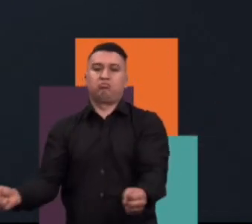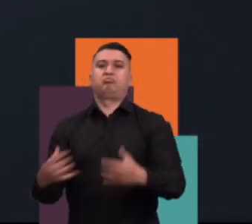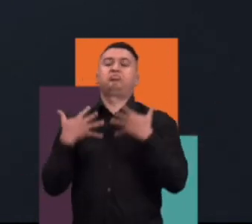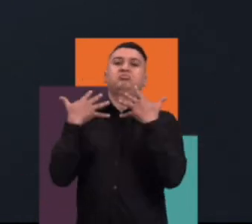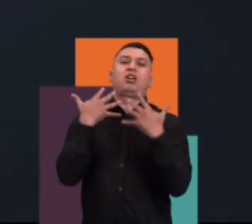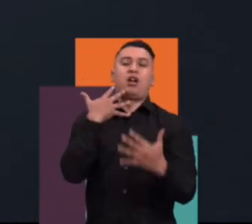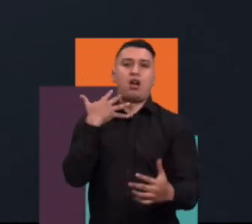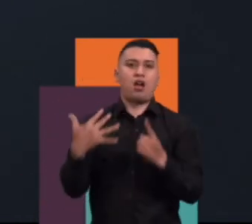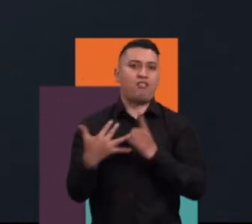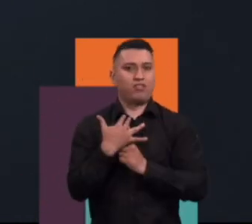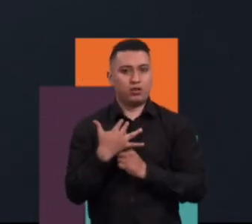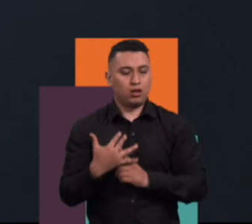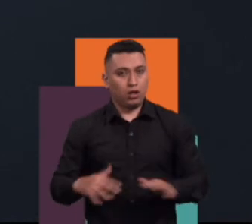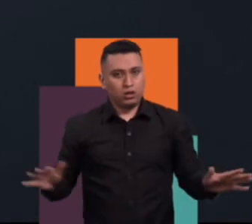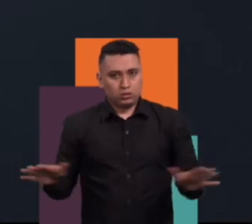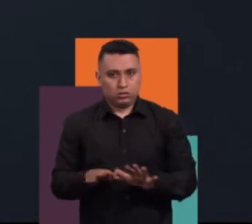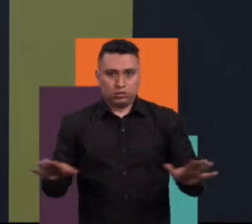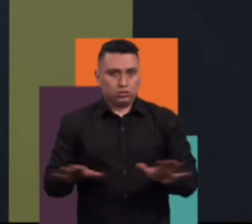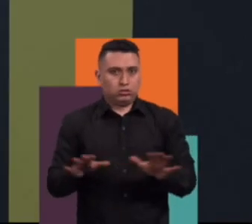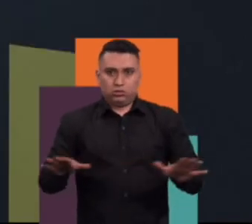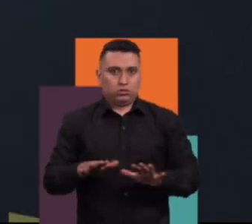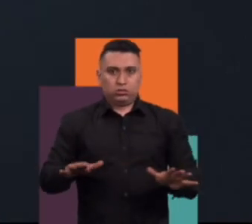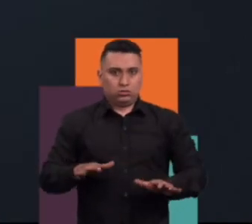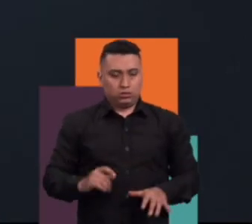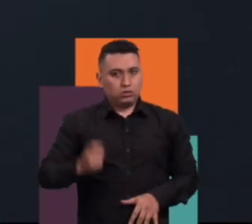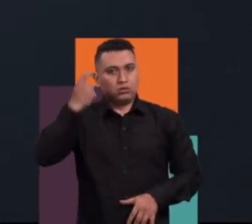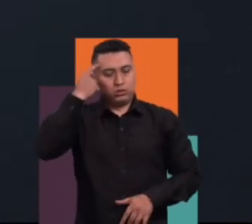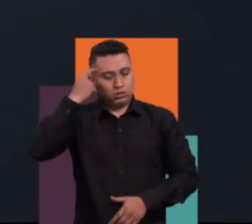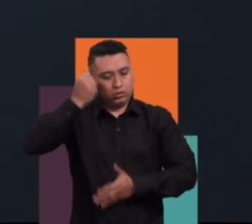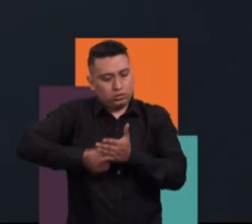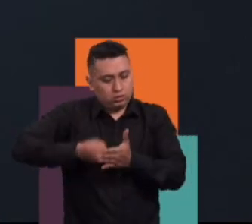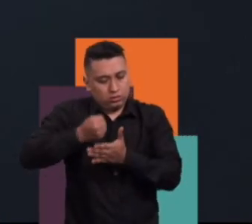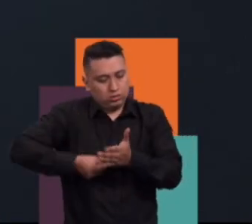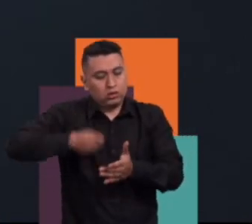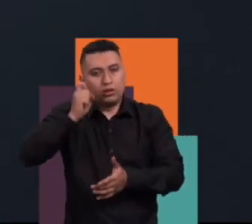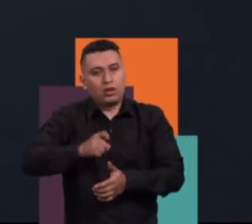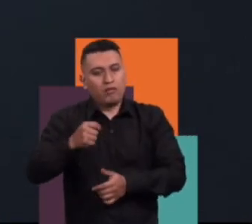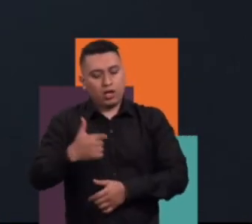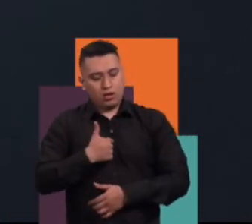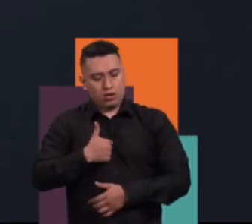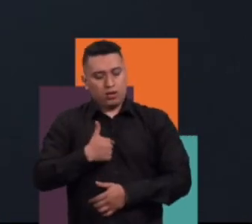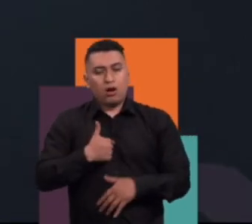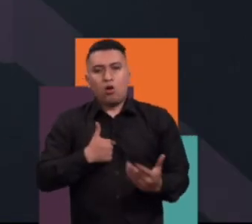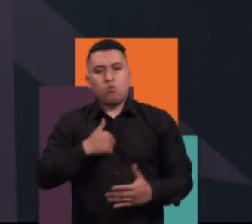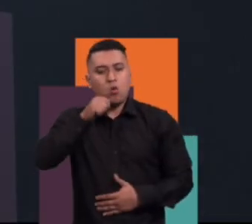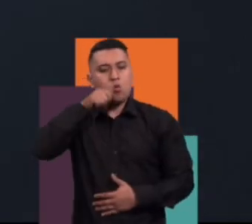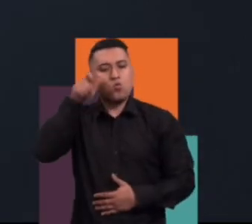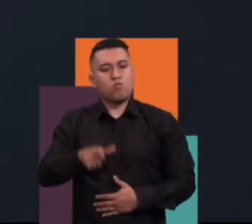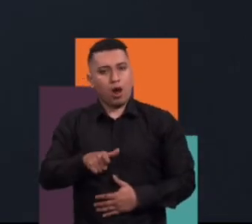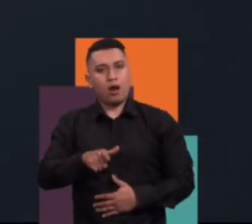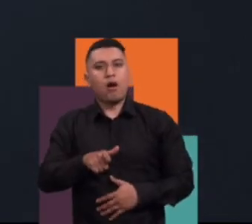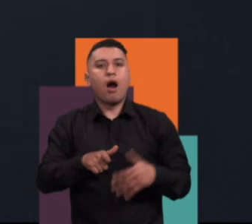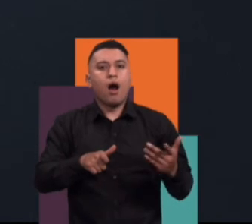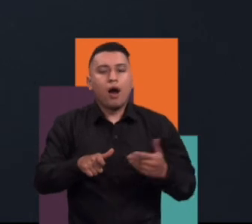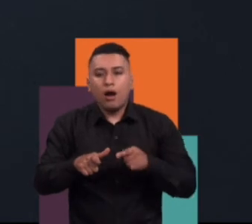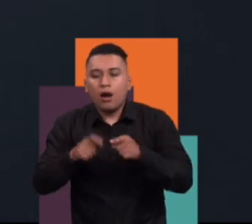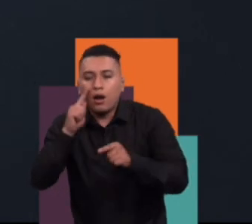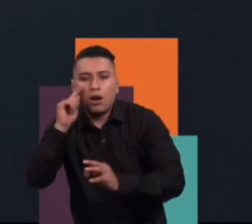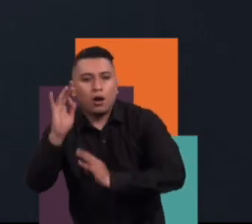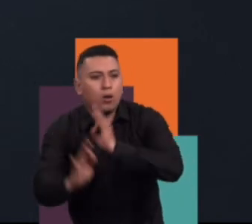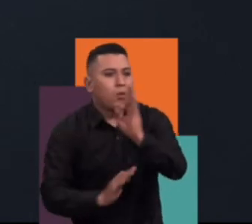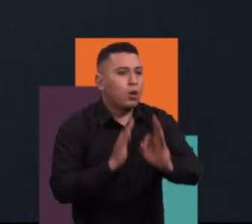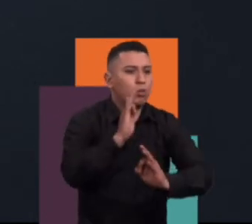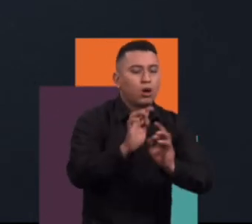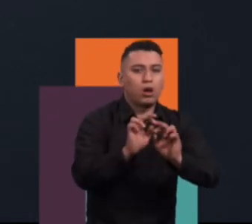también a pensar que tenemos que tener una relación distinta con el mundo. Esperemos que realmente eso pasa porque lo que uno ve es que las